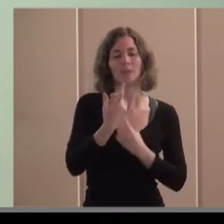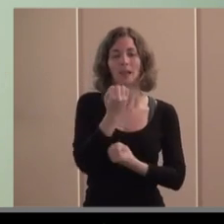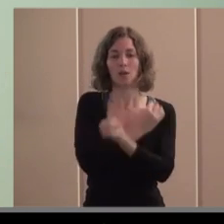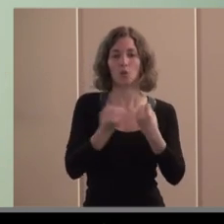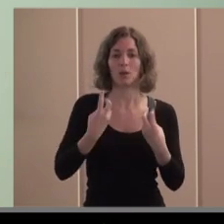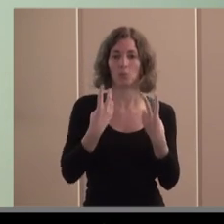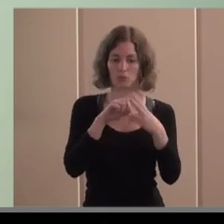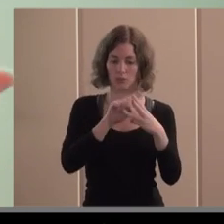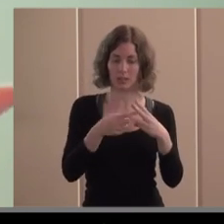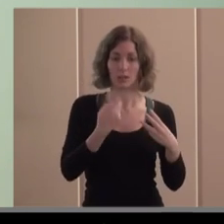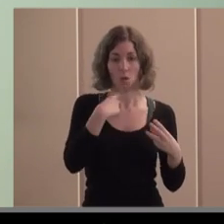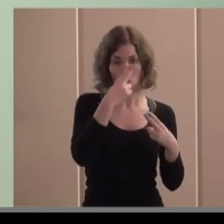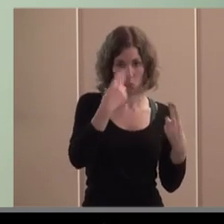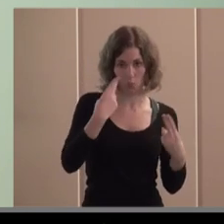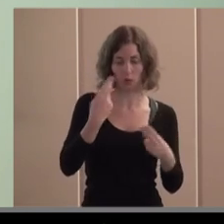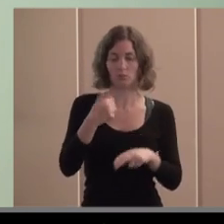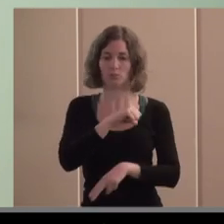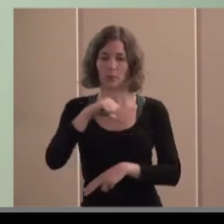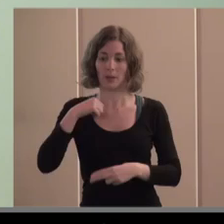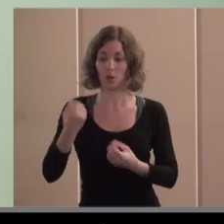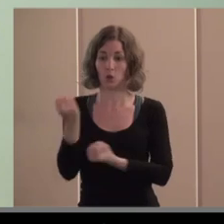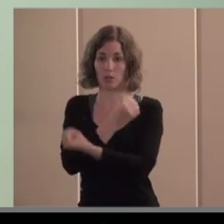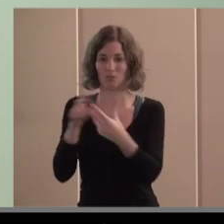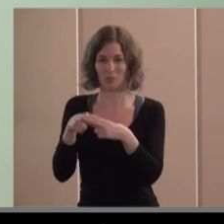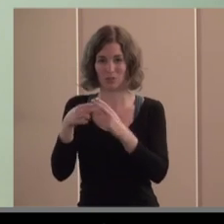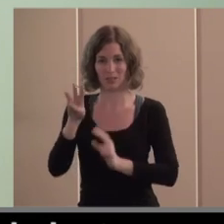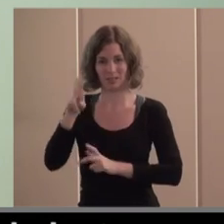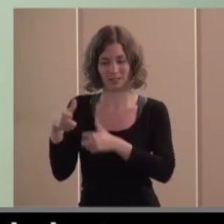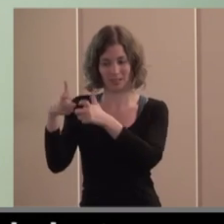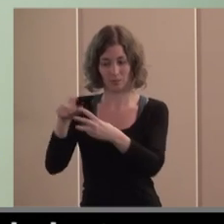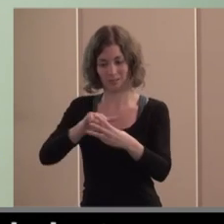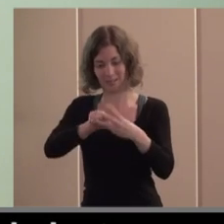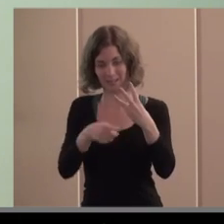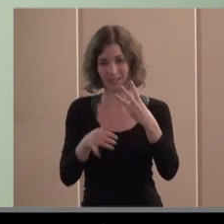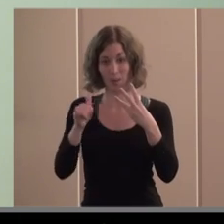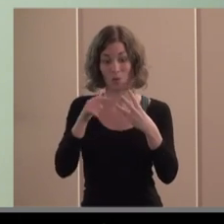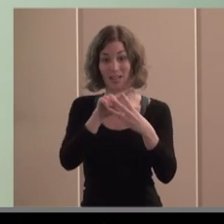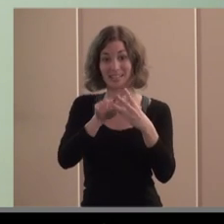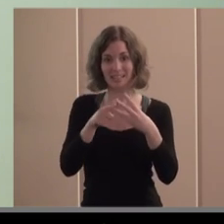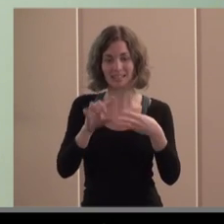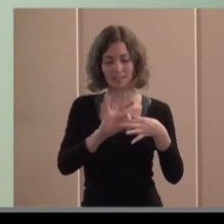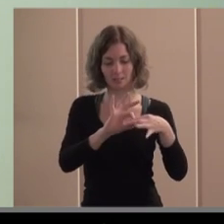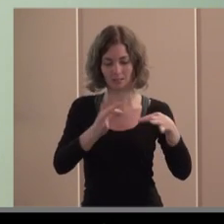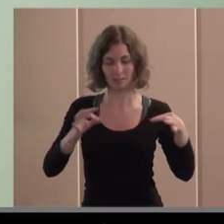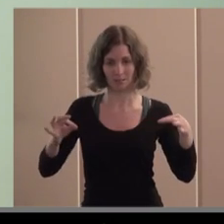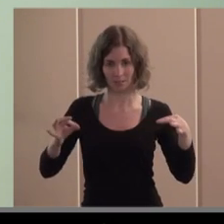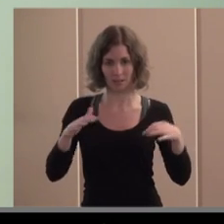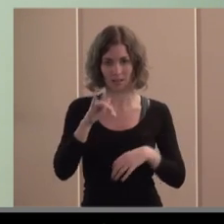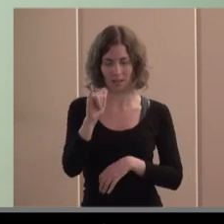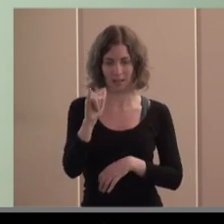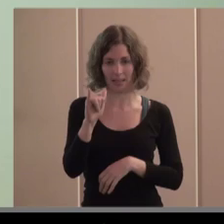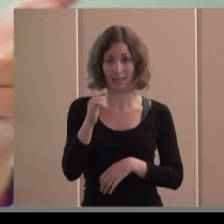y la economía social o tercer sector bueno pues todo eso que está interrelacionado es lo que pasa que ahora como estamos en una